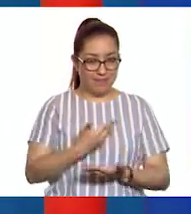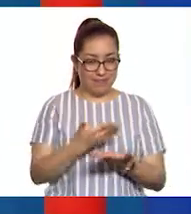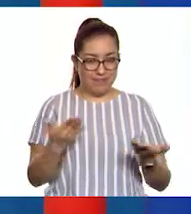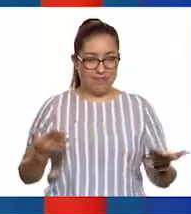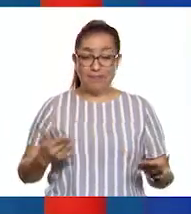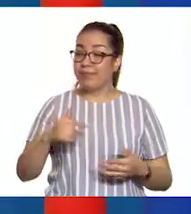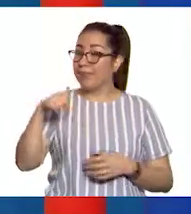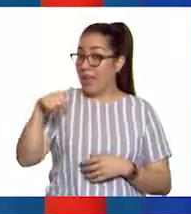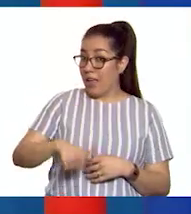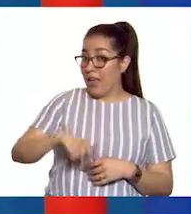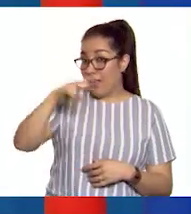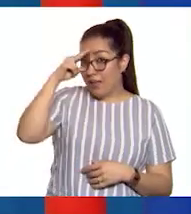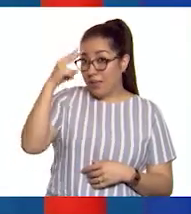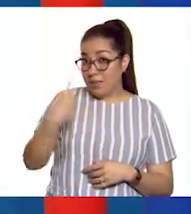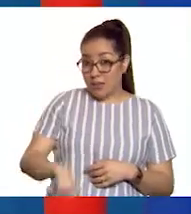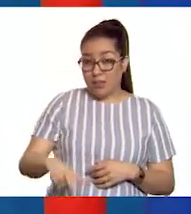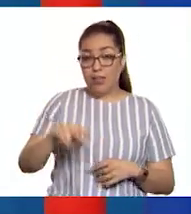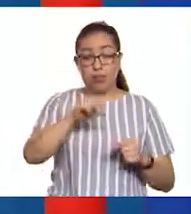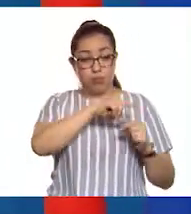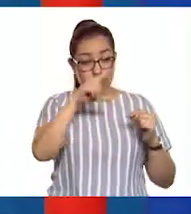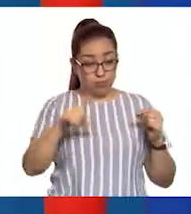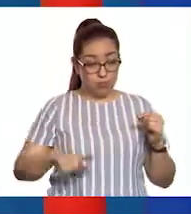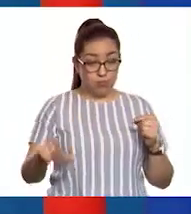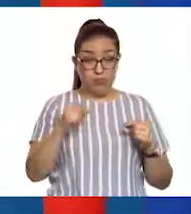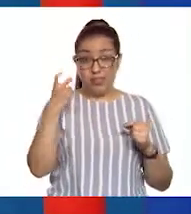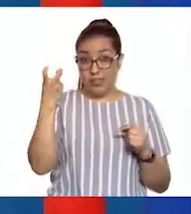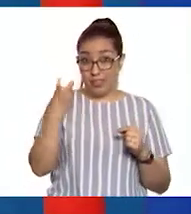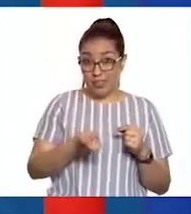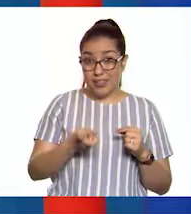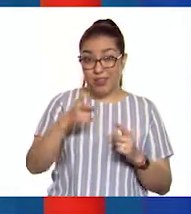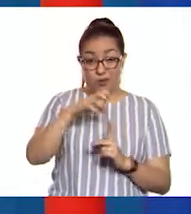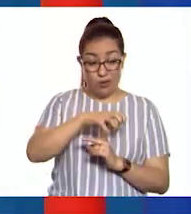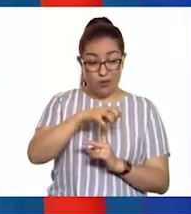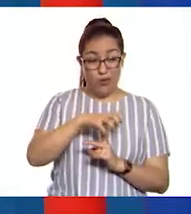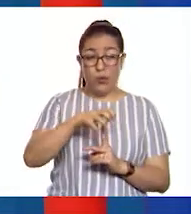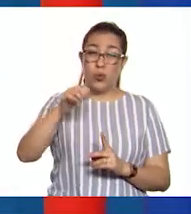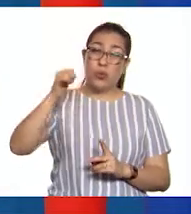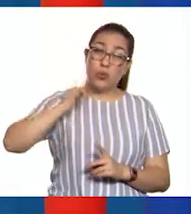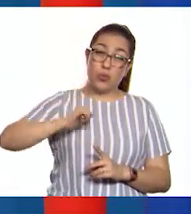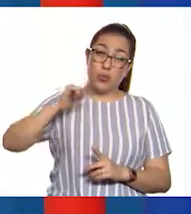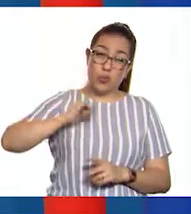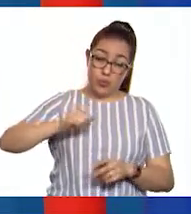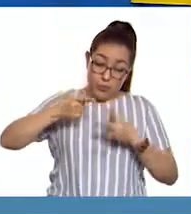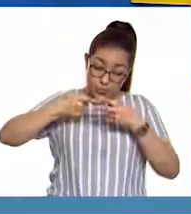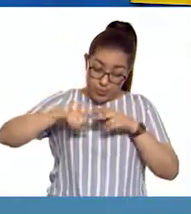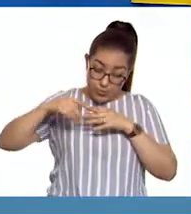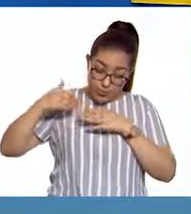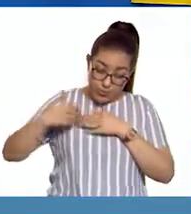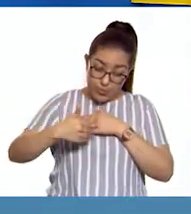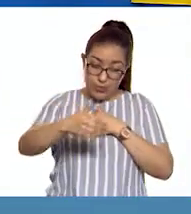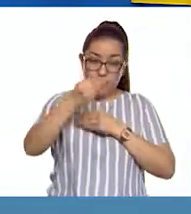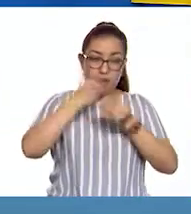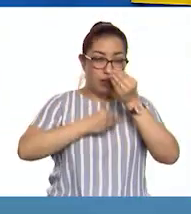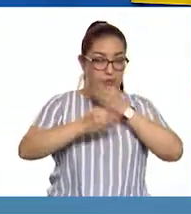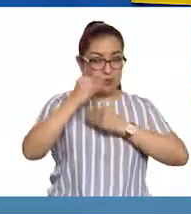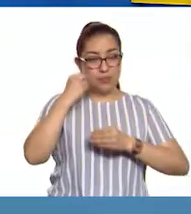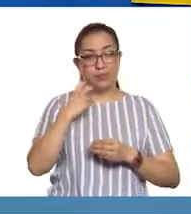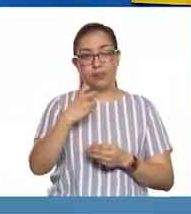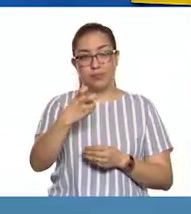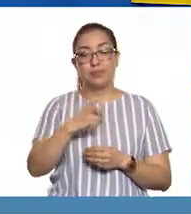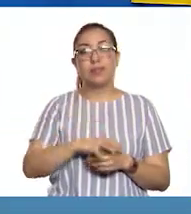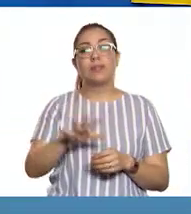Aquí en México, los hongos son un alimento consumido desde hace mucho tiempo y muy común en nuestras mesas. Claro. Actualmente existen